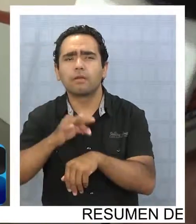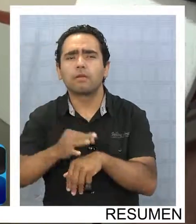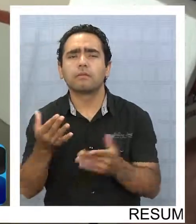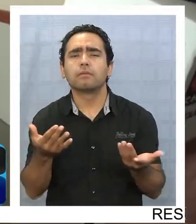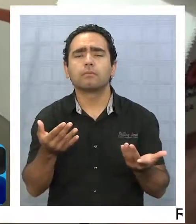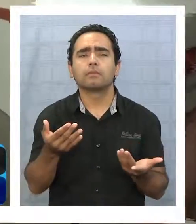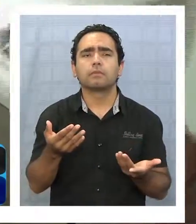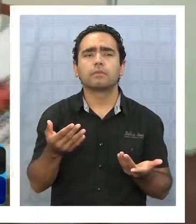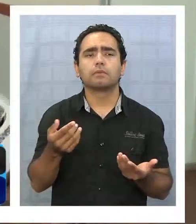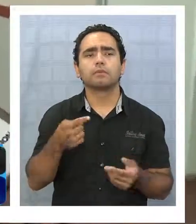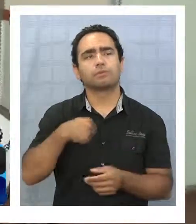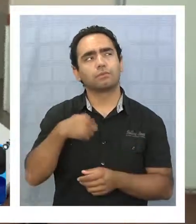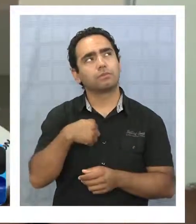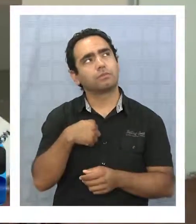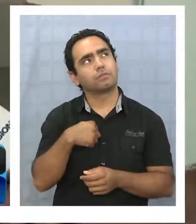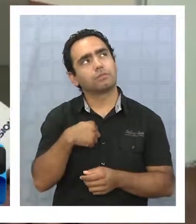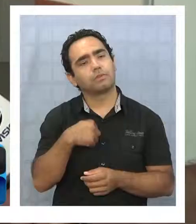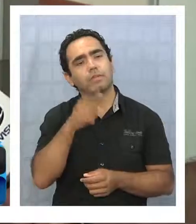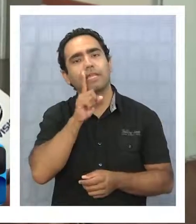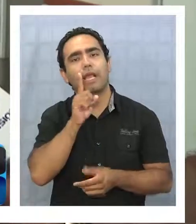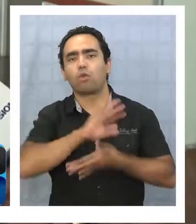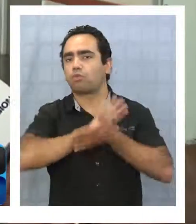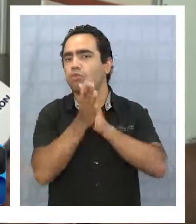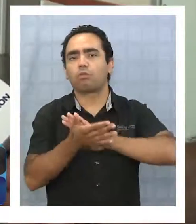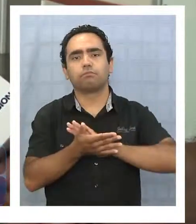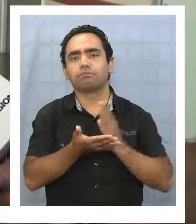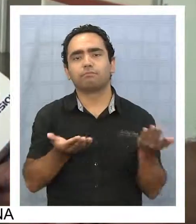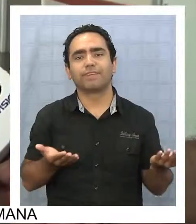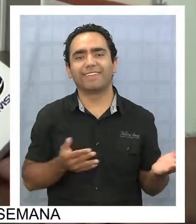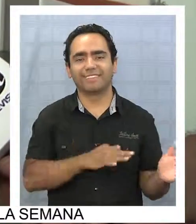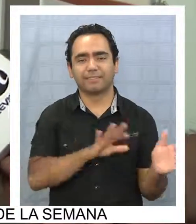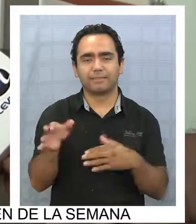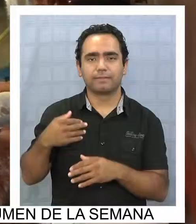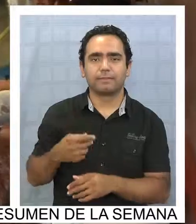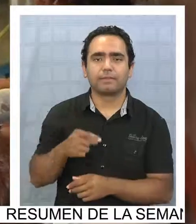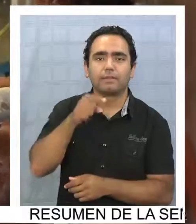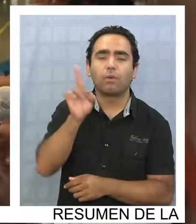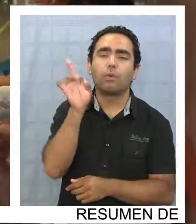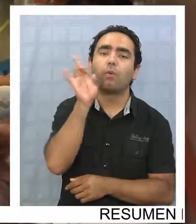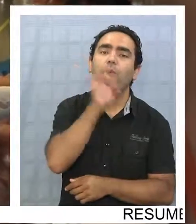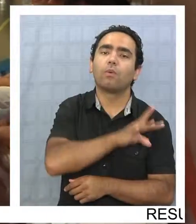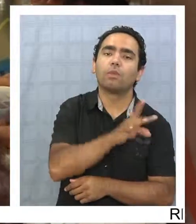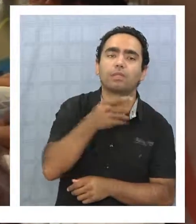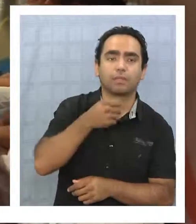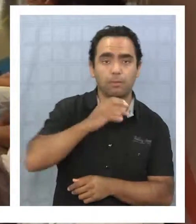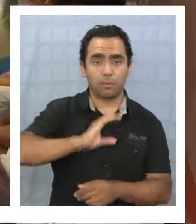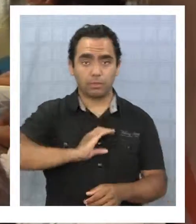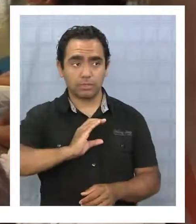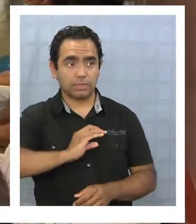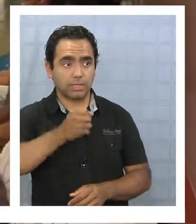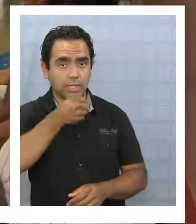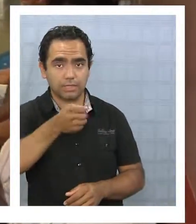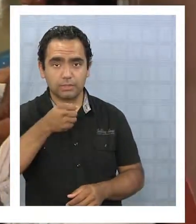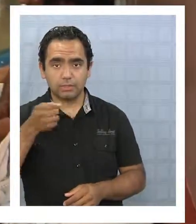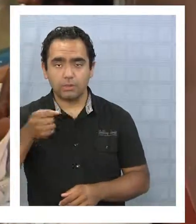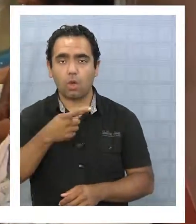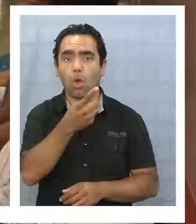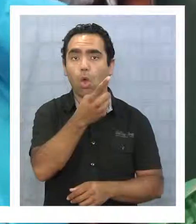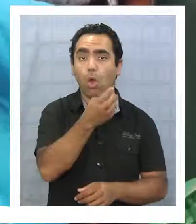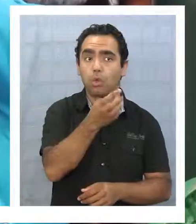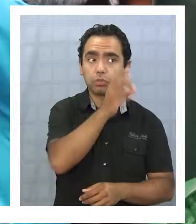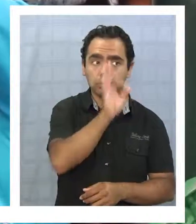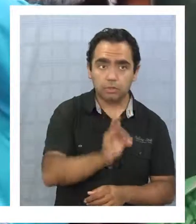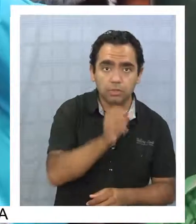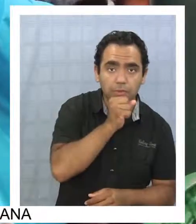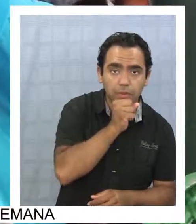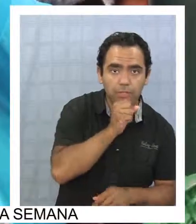¿Qué patologías, qué enfermedades tiene usted? Pues yo tengo, yo las tengo todas. En el último censo, la población sobre 60 años pasó